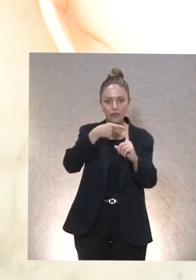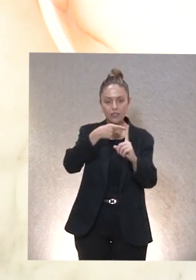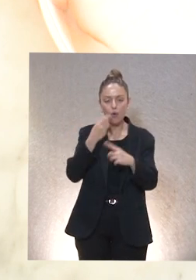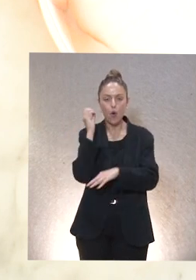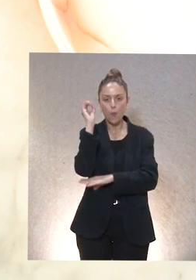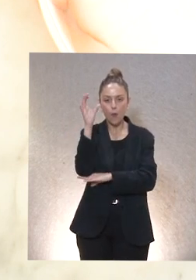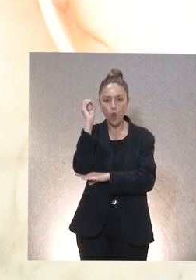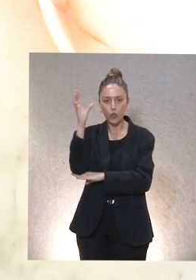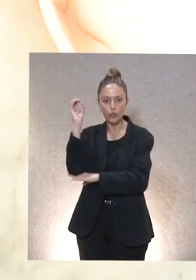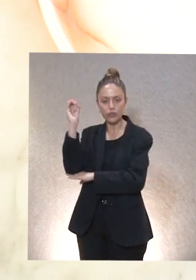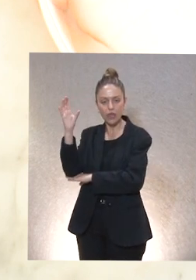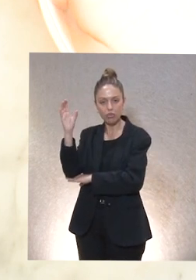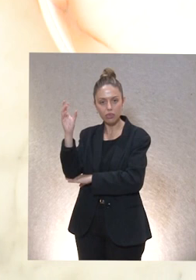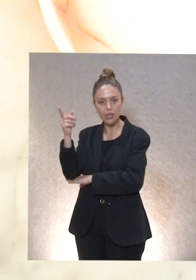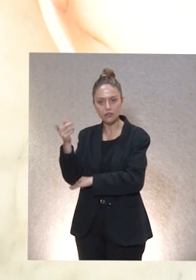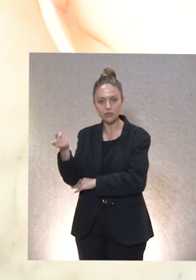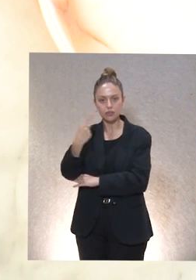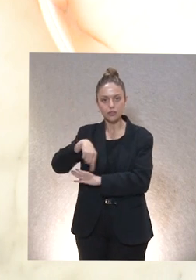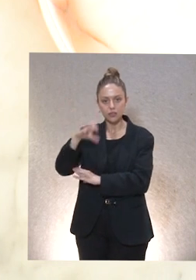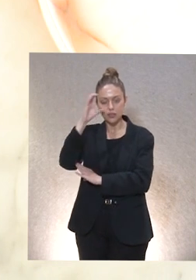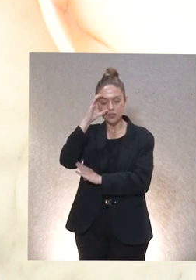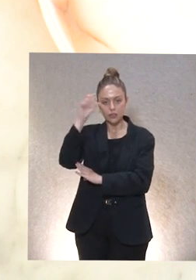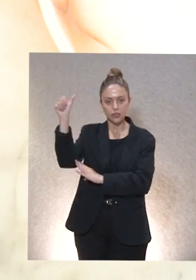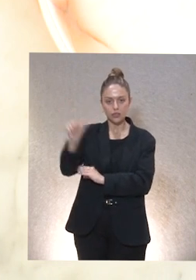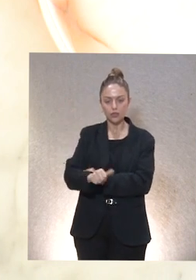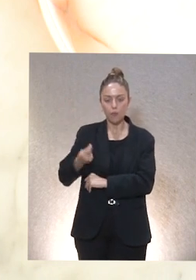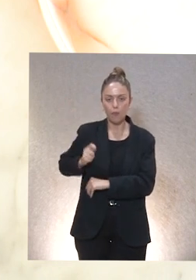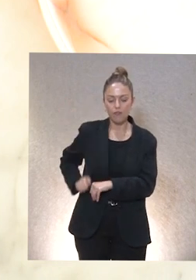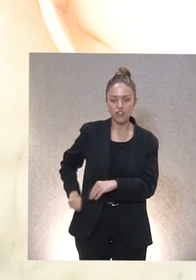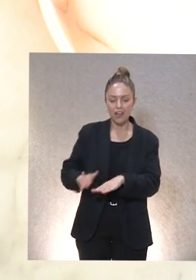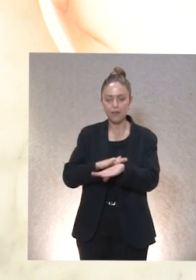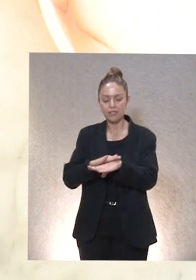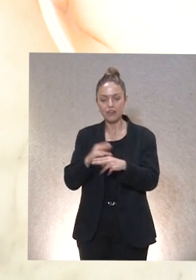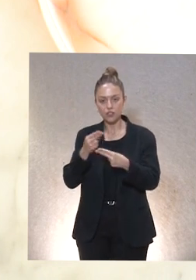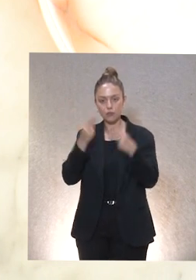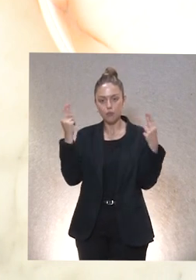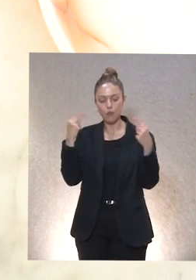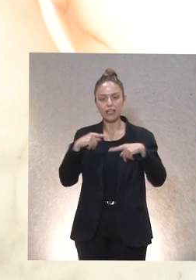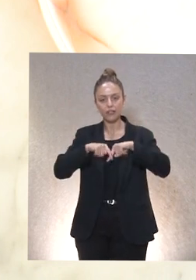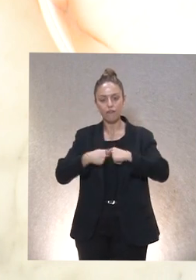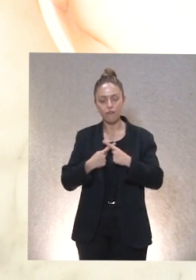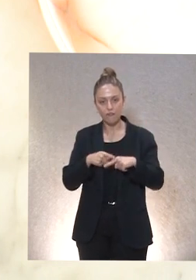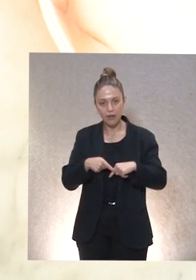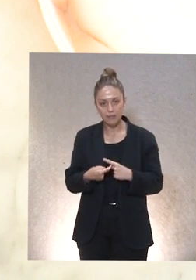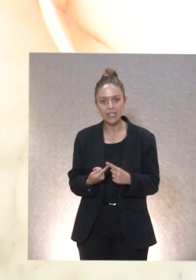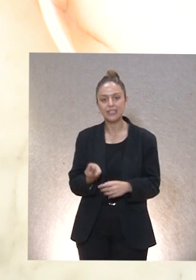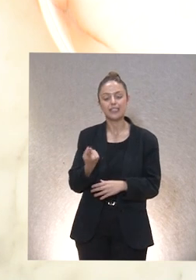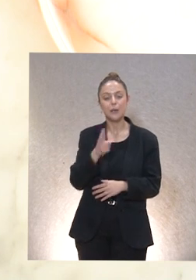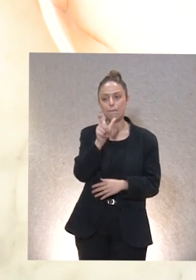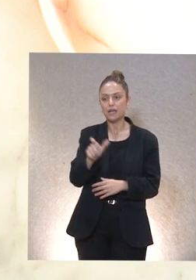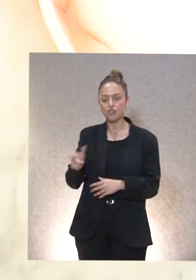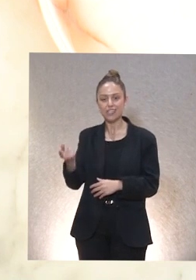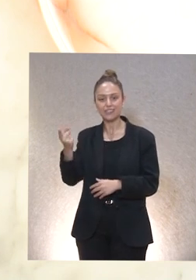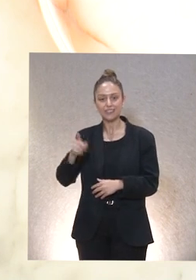ponencias que nos servirán a todos a los profesionales administraciones públicas a las familias incluso a las propias personas